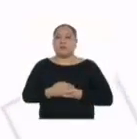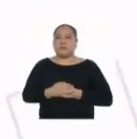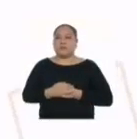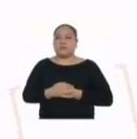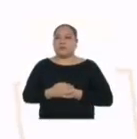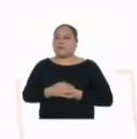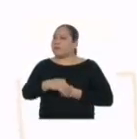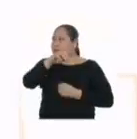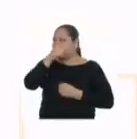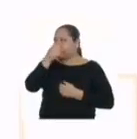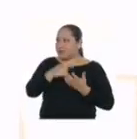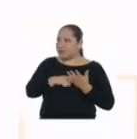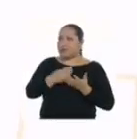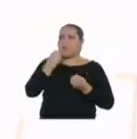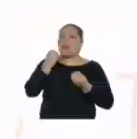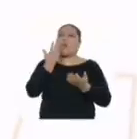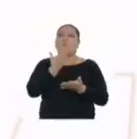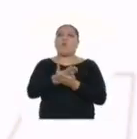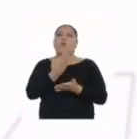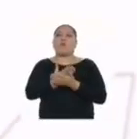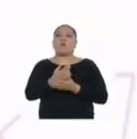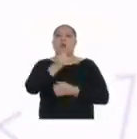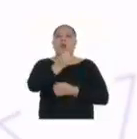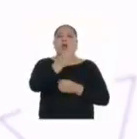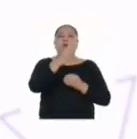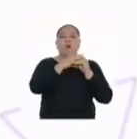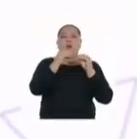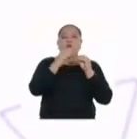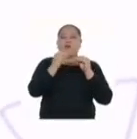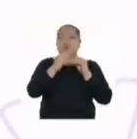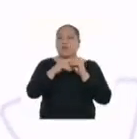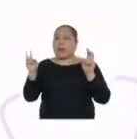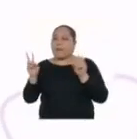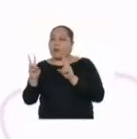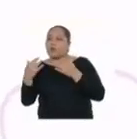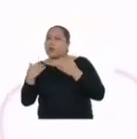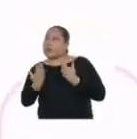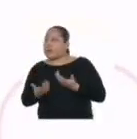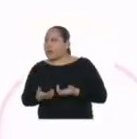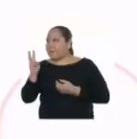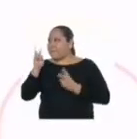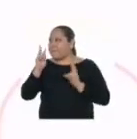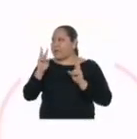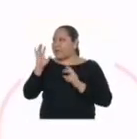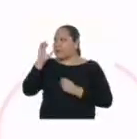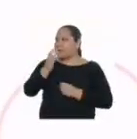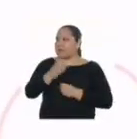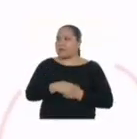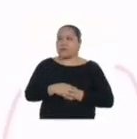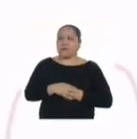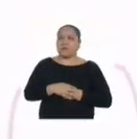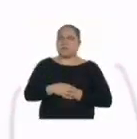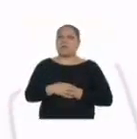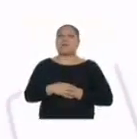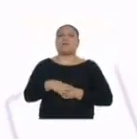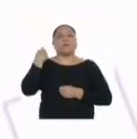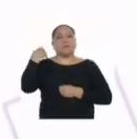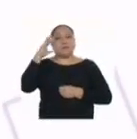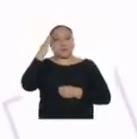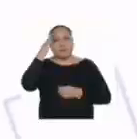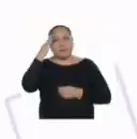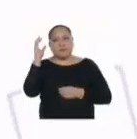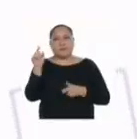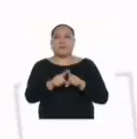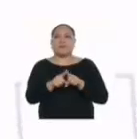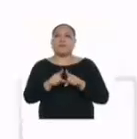otra, profesora. ¿Cómo demuestro que algunas frutas y verduras contienen vitamina C? Ya sé, también podemos